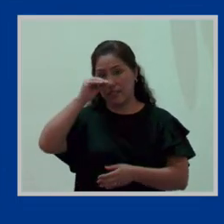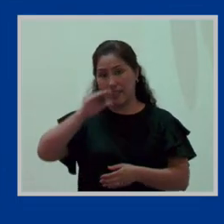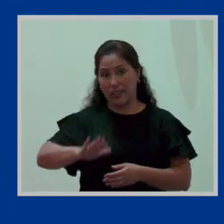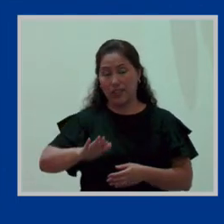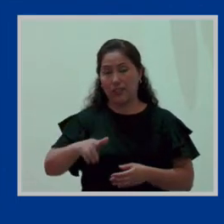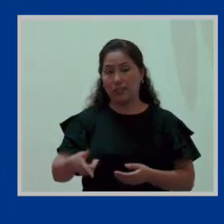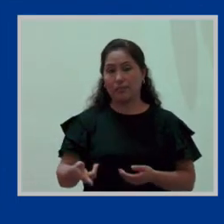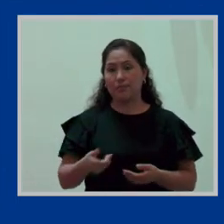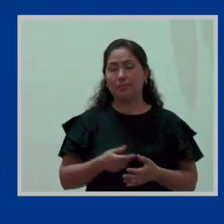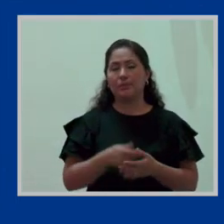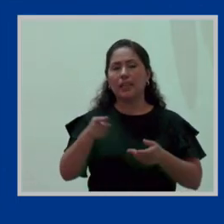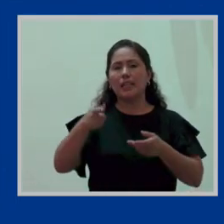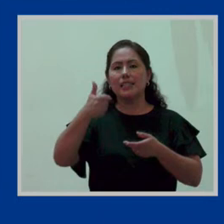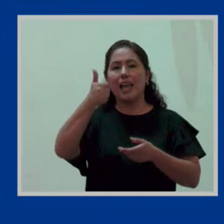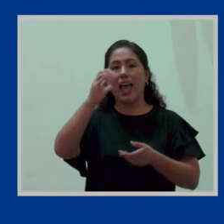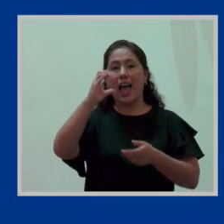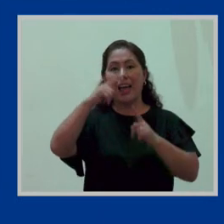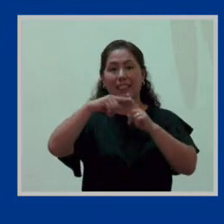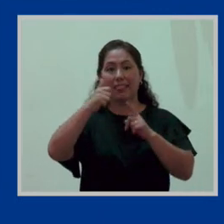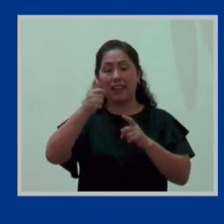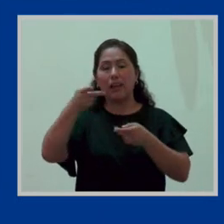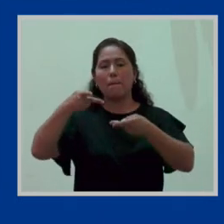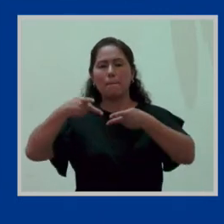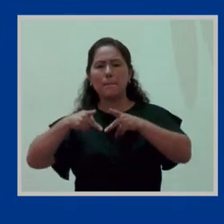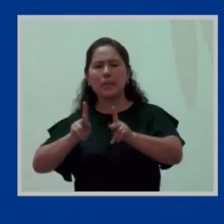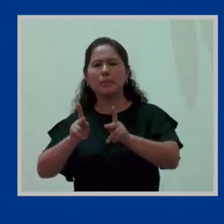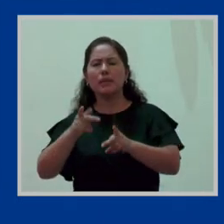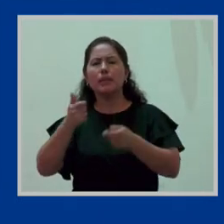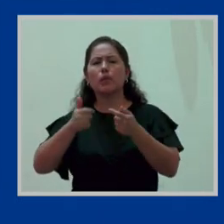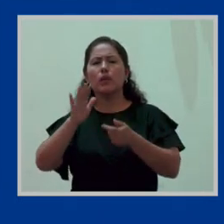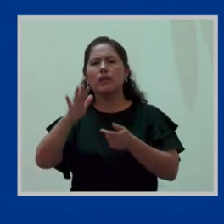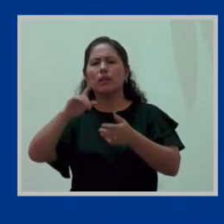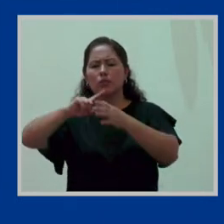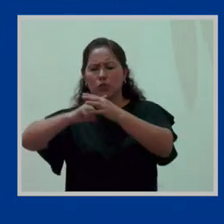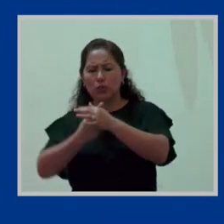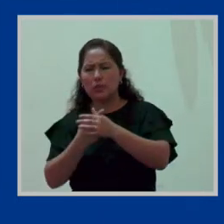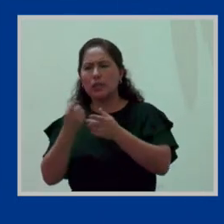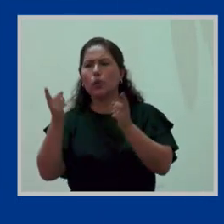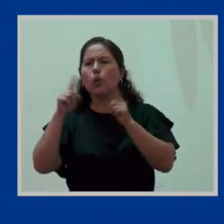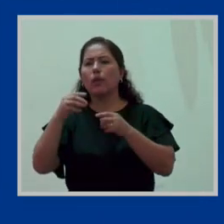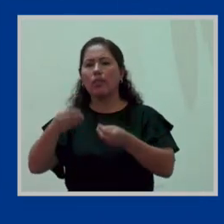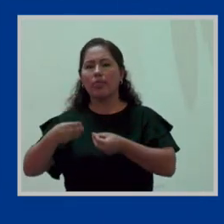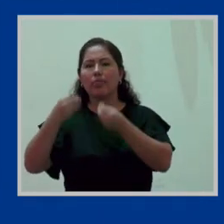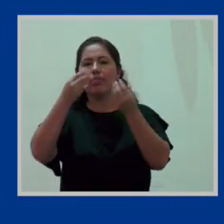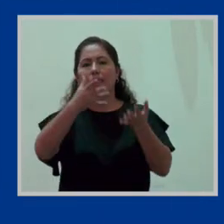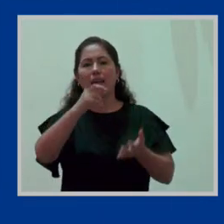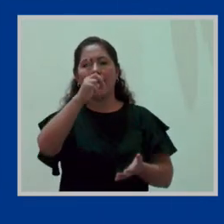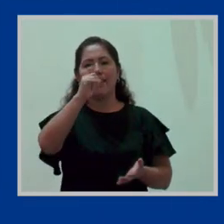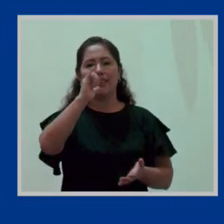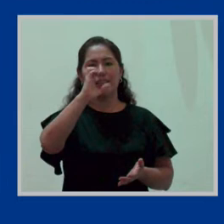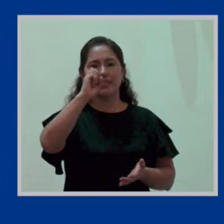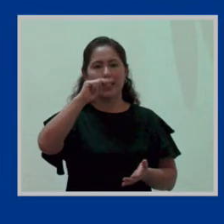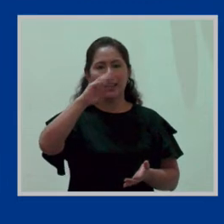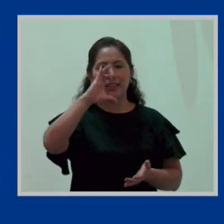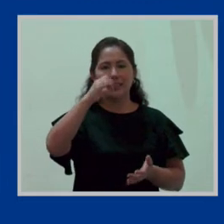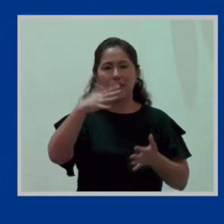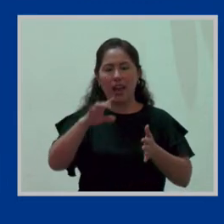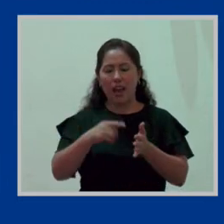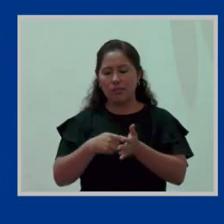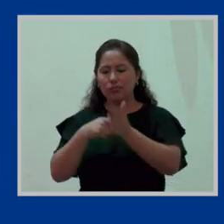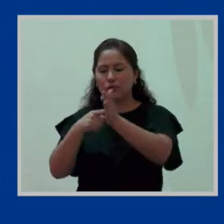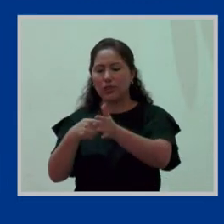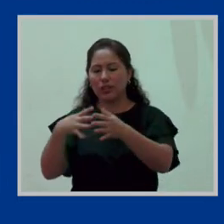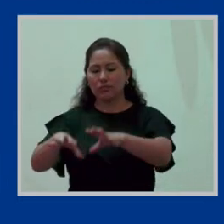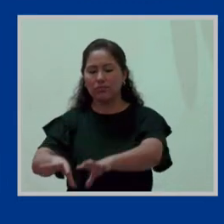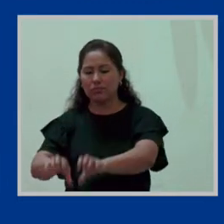que permite o a partir del cual se puede dar inicio a la licencia por adopción. ¿Bien? Porque